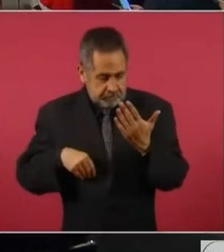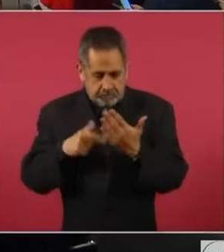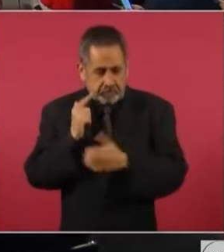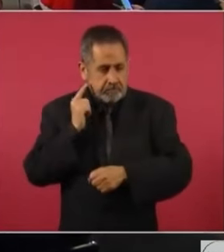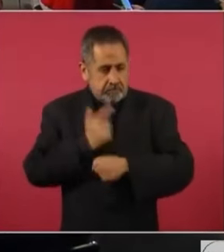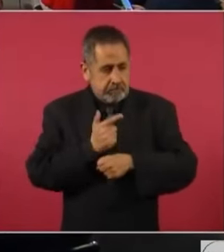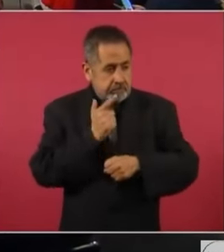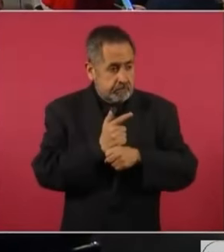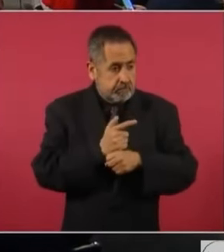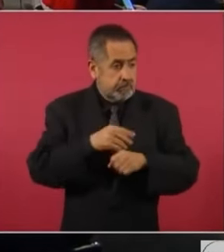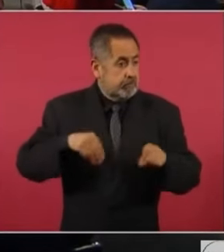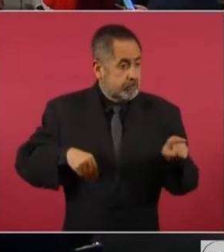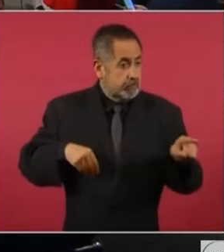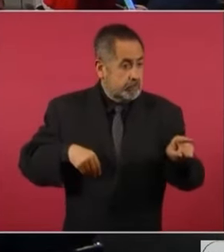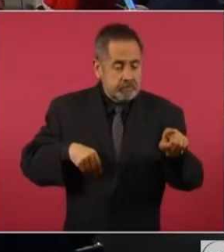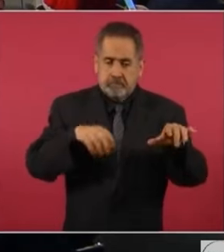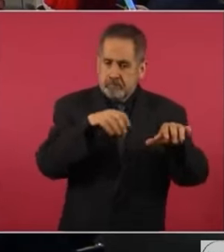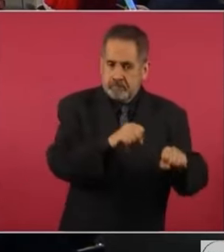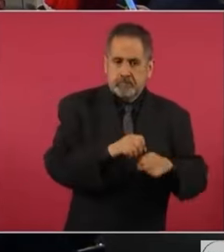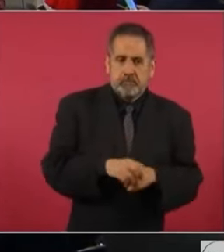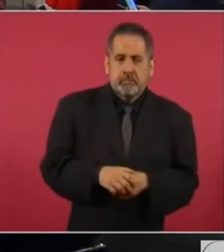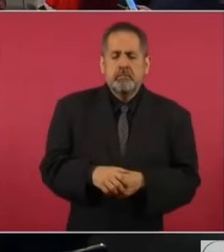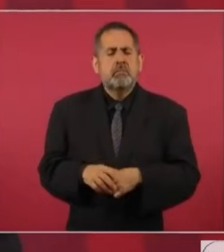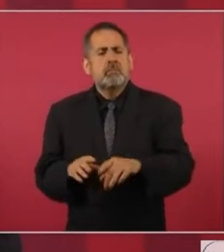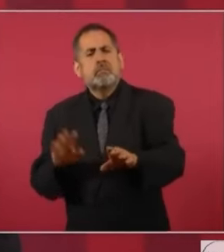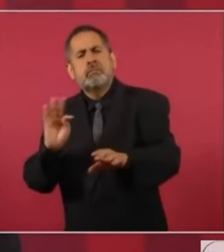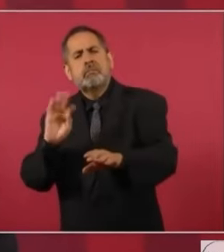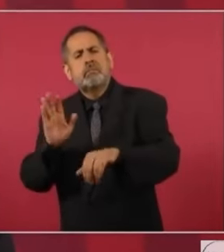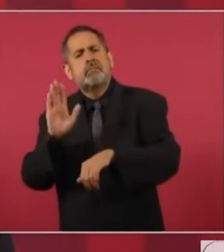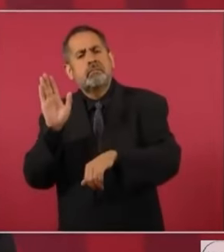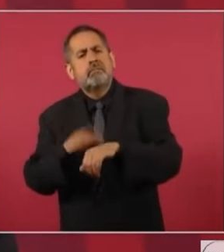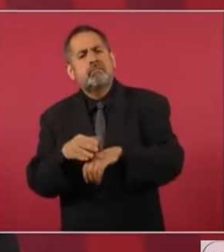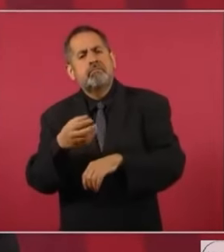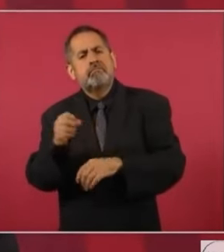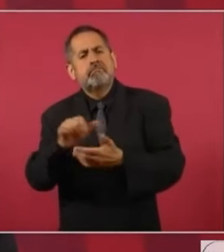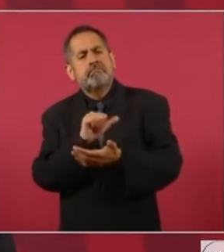responsables. Podría haber más órdenes de aprehensión. Pero